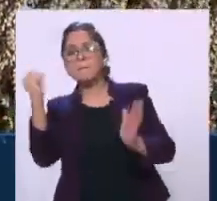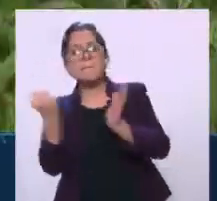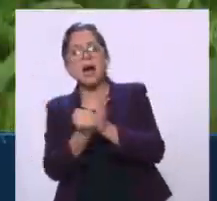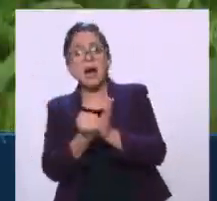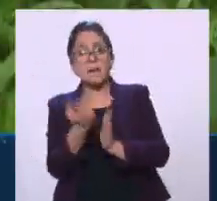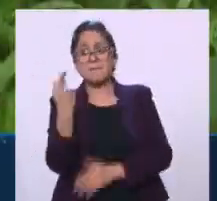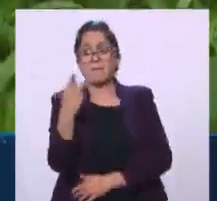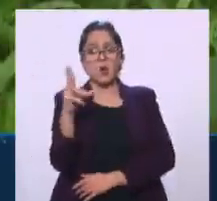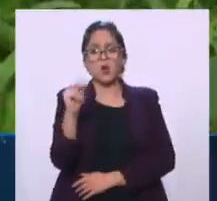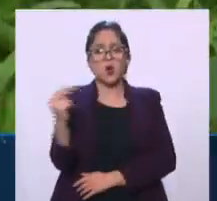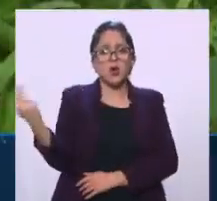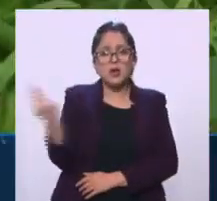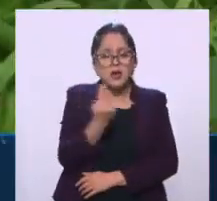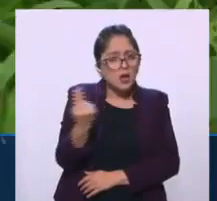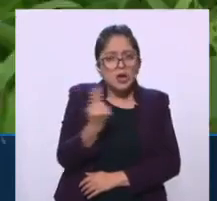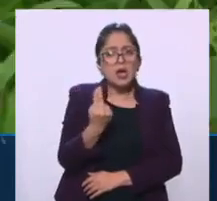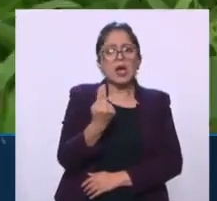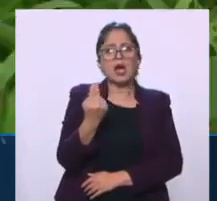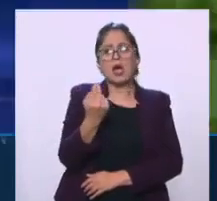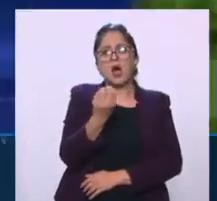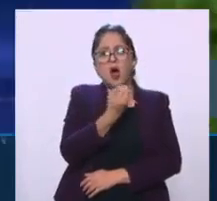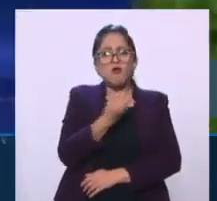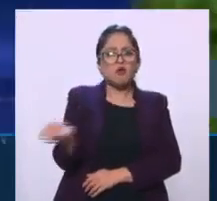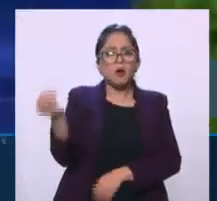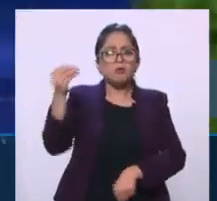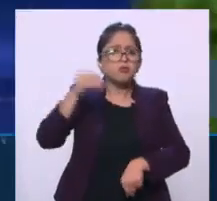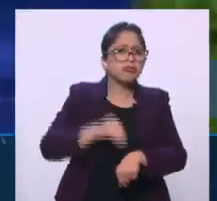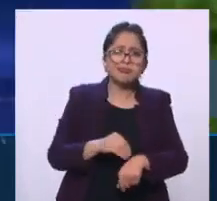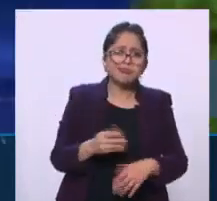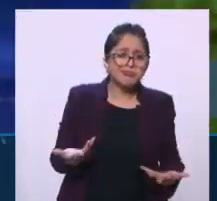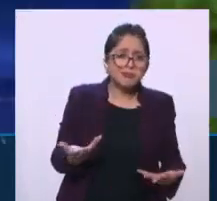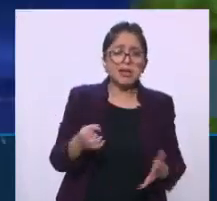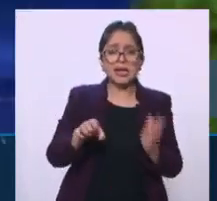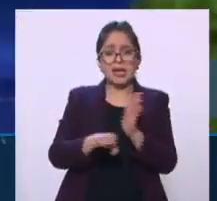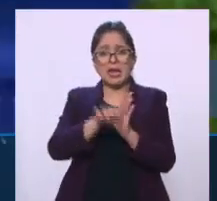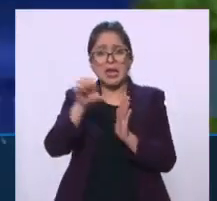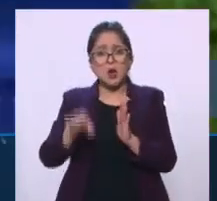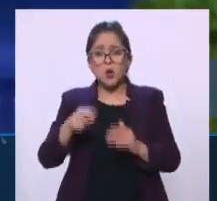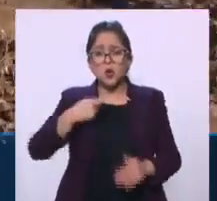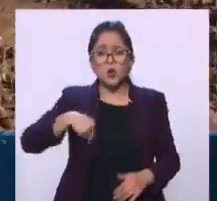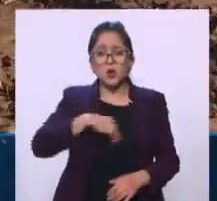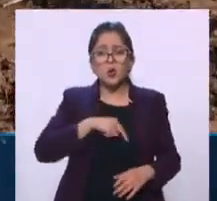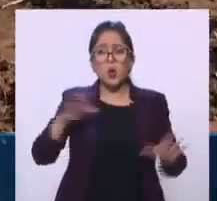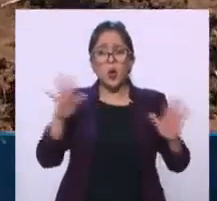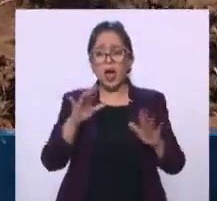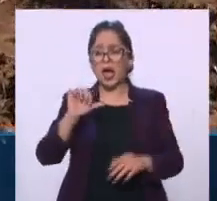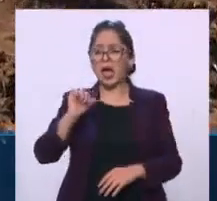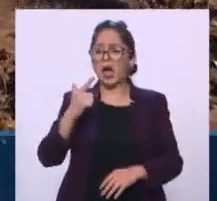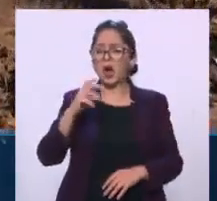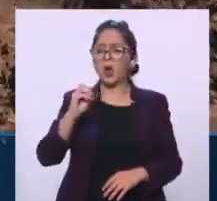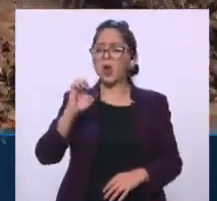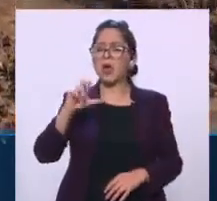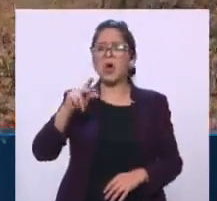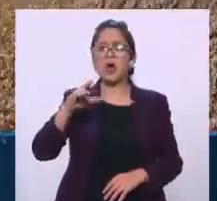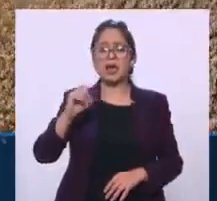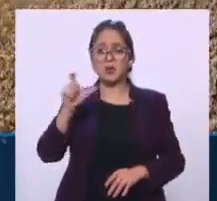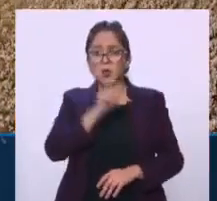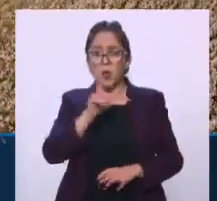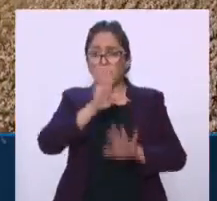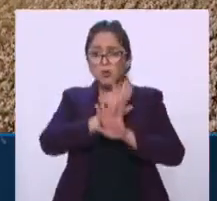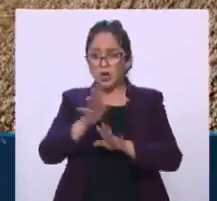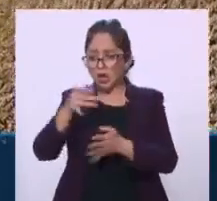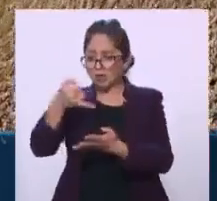no es necesidad y no hay, no es necesario. Si no llevamos prácticas agroecológicas en el suelo desde que termina la